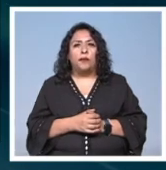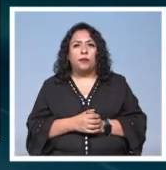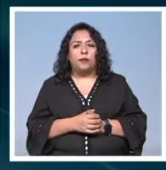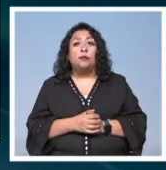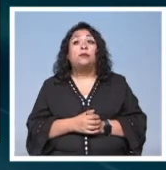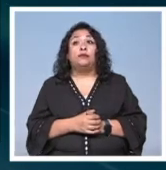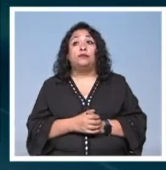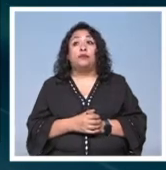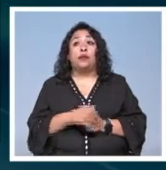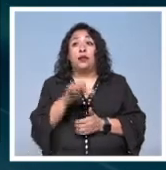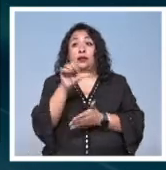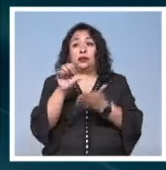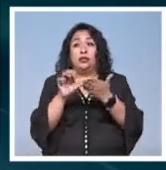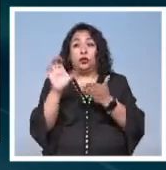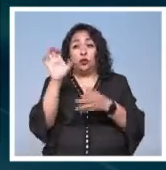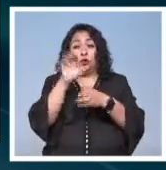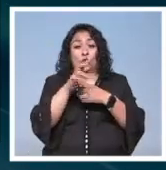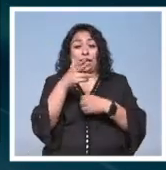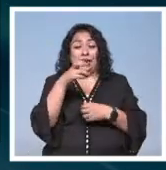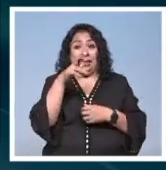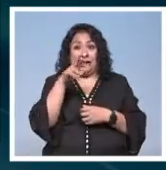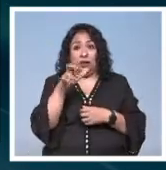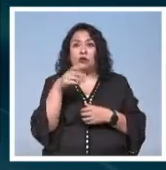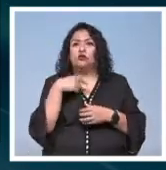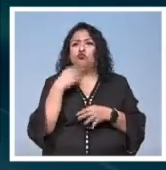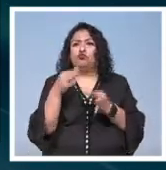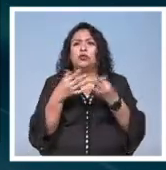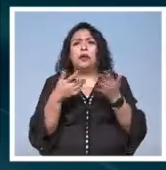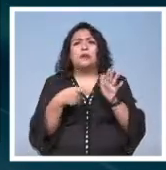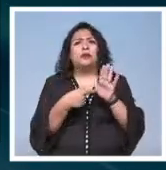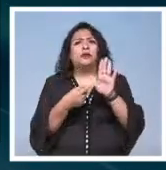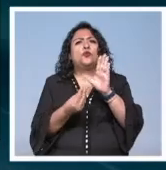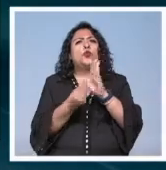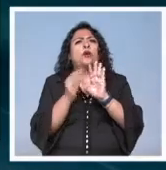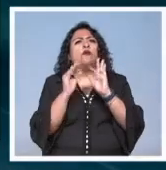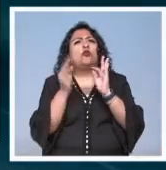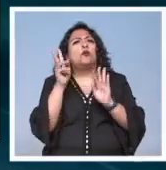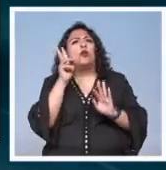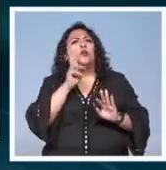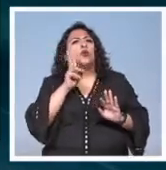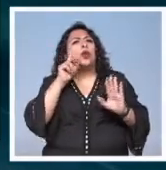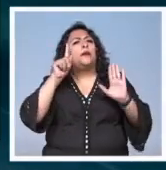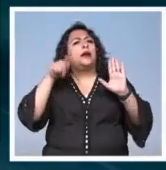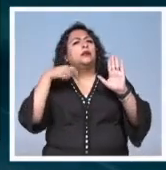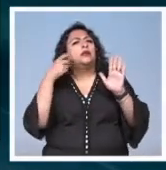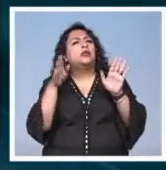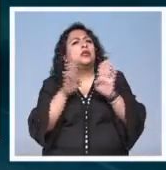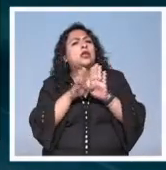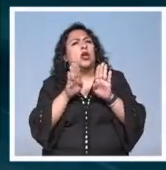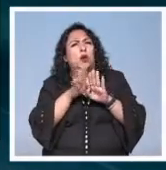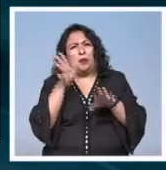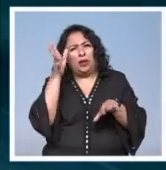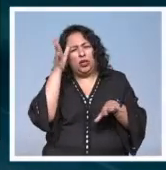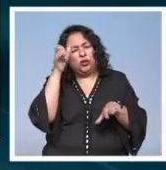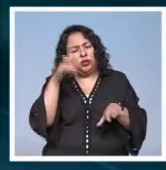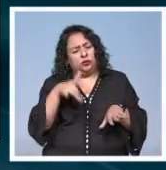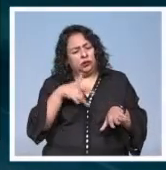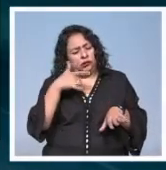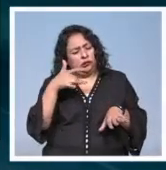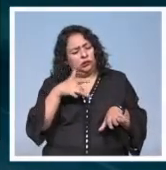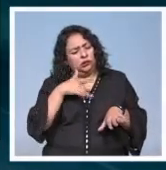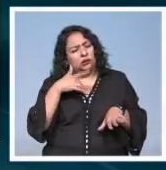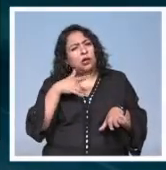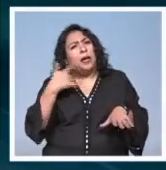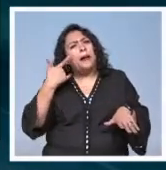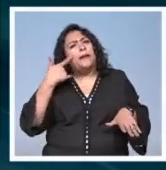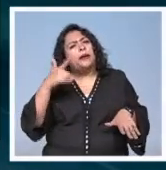El Centro Cultural Helénico está listo para presentar una nueva forma de experimentar cine un concepto más sensorial que pondrá